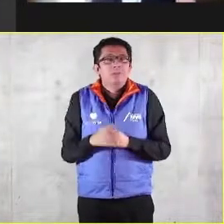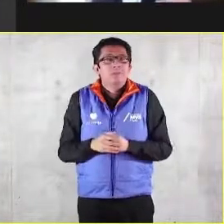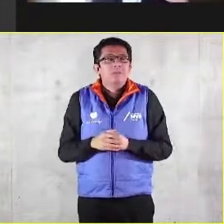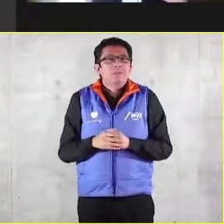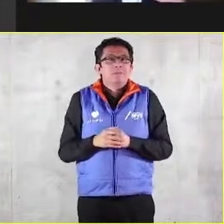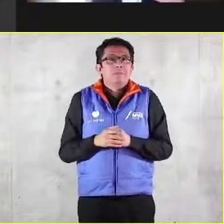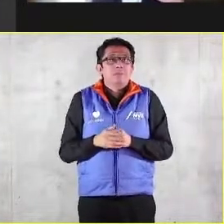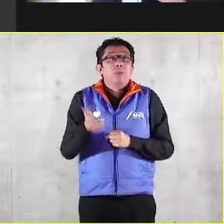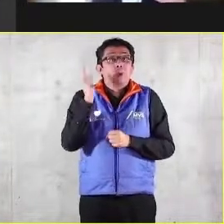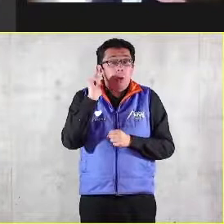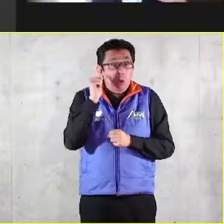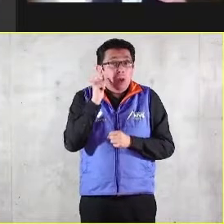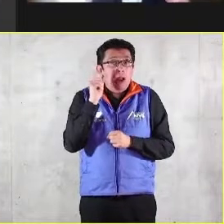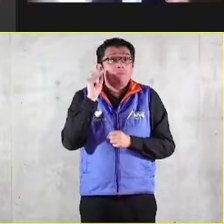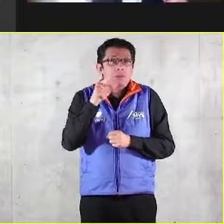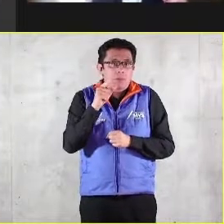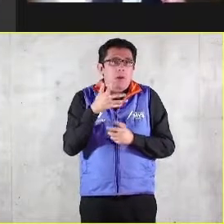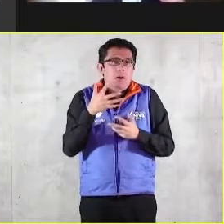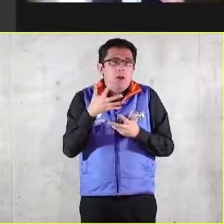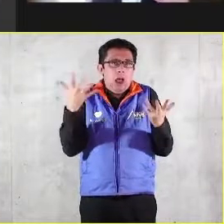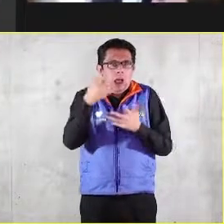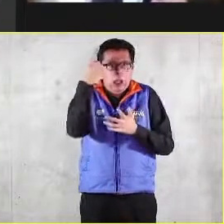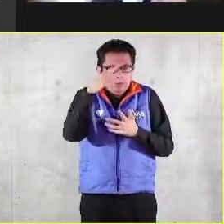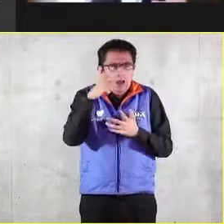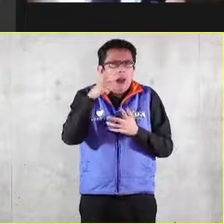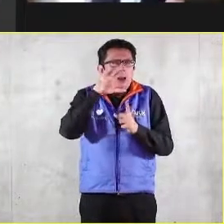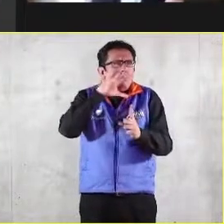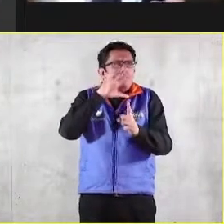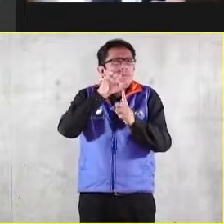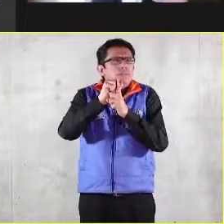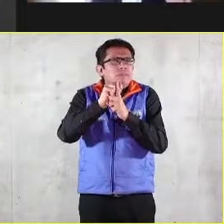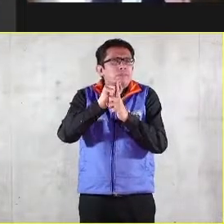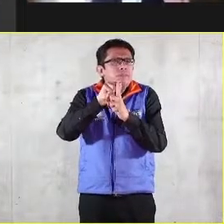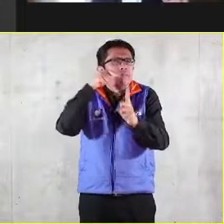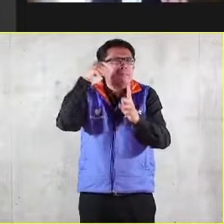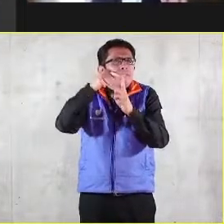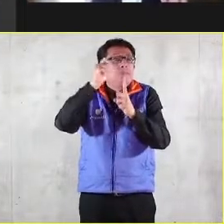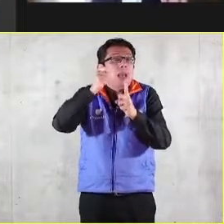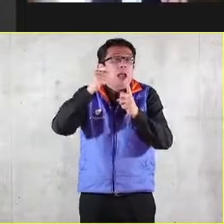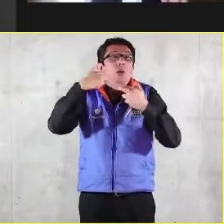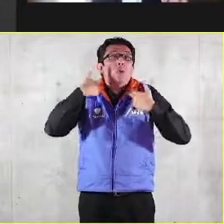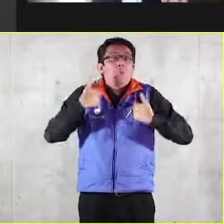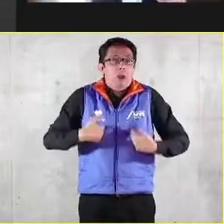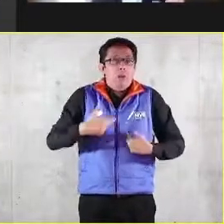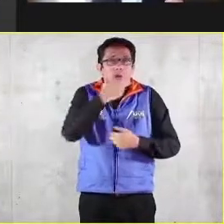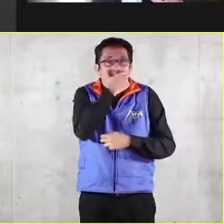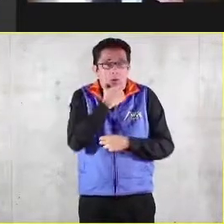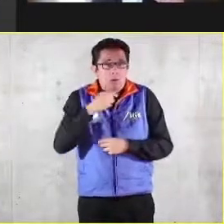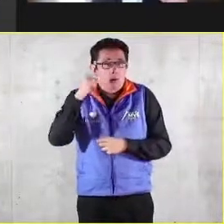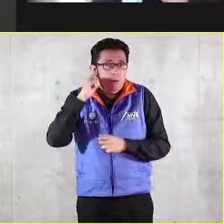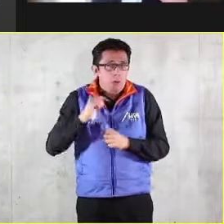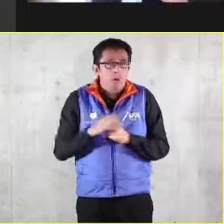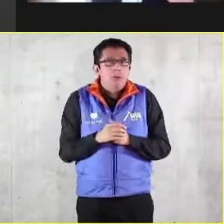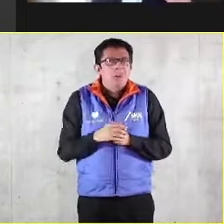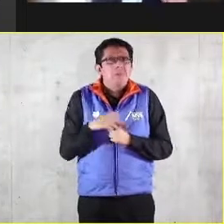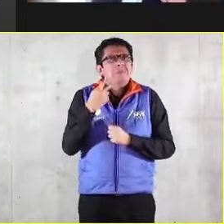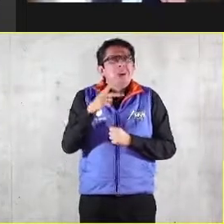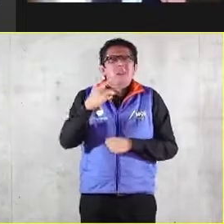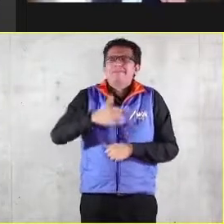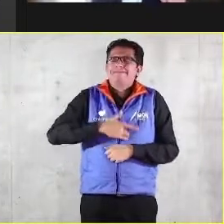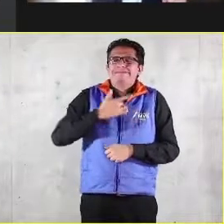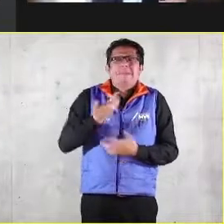hoy lo hagamos por el ser humano en sí mismo pero si no acabamos de ver la importancia de esto y nos suena un poco